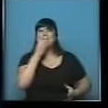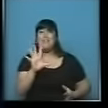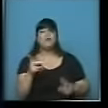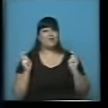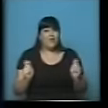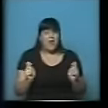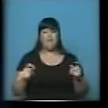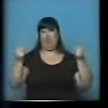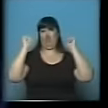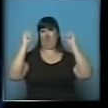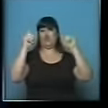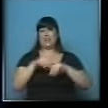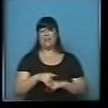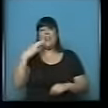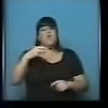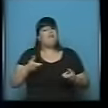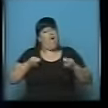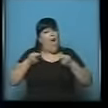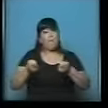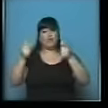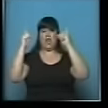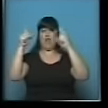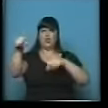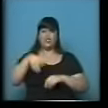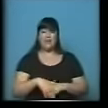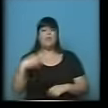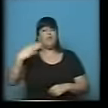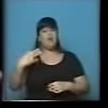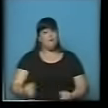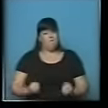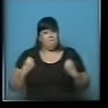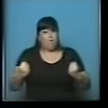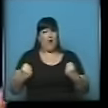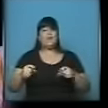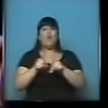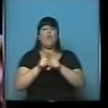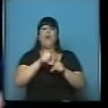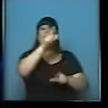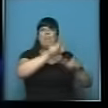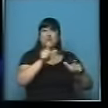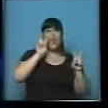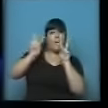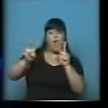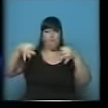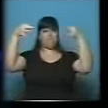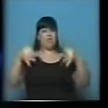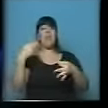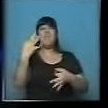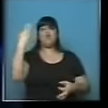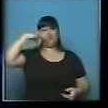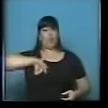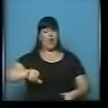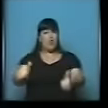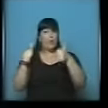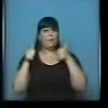docentes, a los cuales tenemos que apoyar, tenemos que reivindicar, darles el prestigio social, pagarles bien y